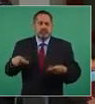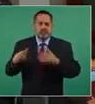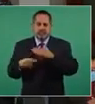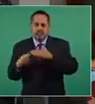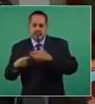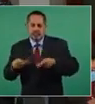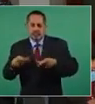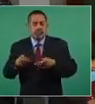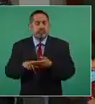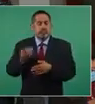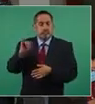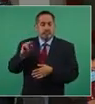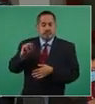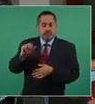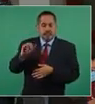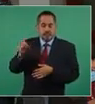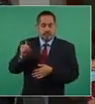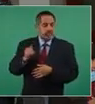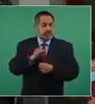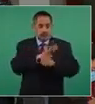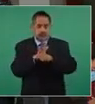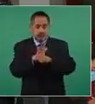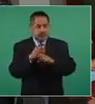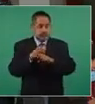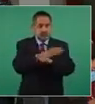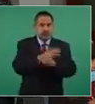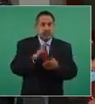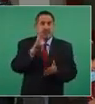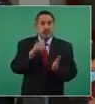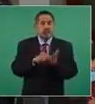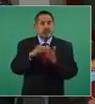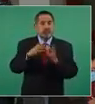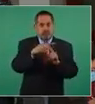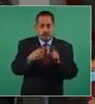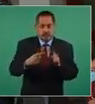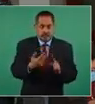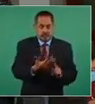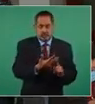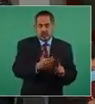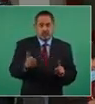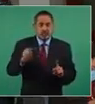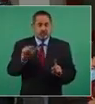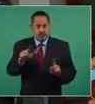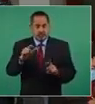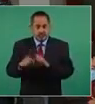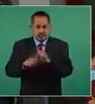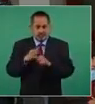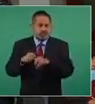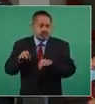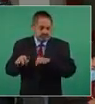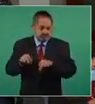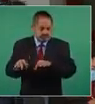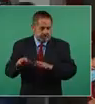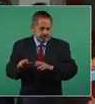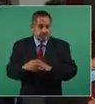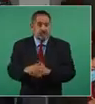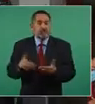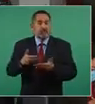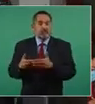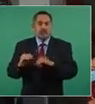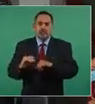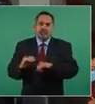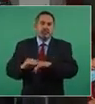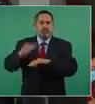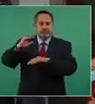Según el Inegi, antes de la pandemia había casi tres millones y medio de niños de entre cinco y diecisiete años trabajando. Ahora ha